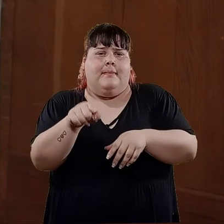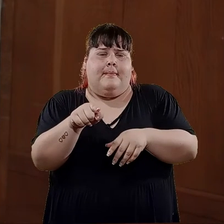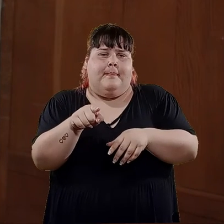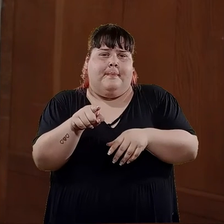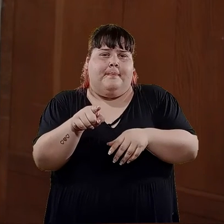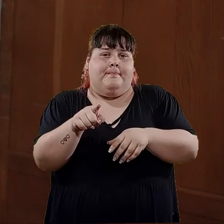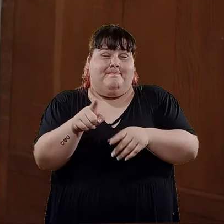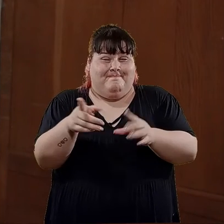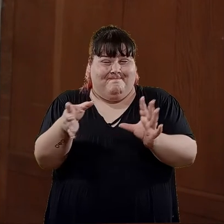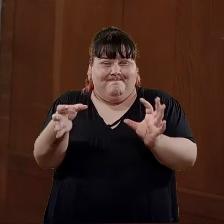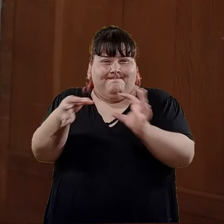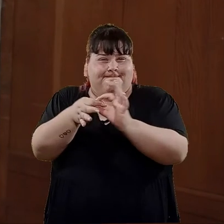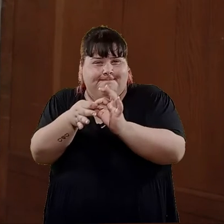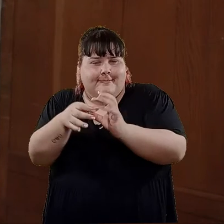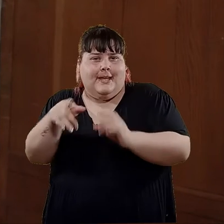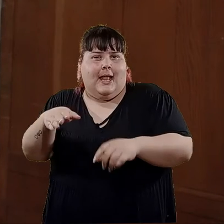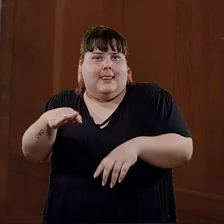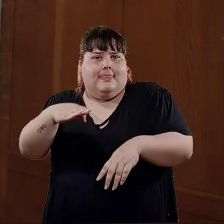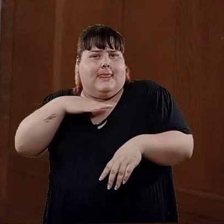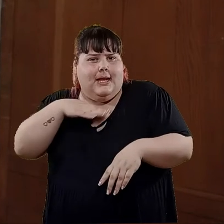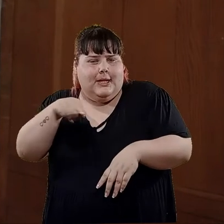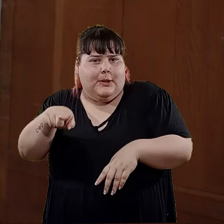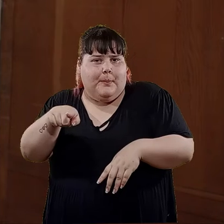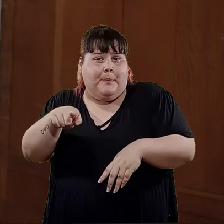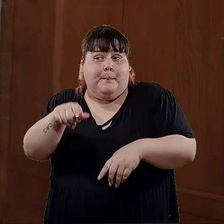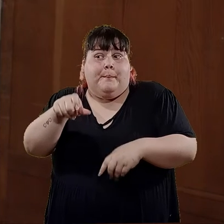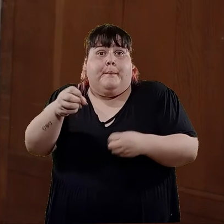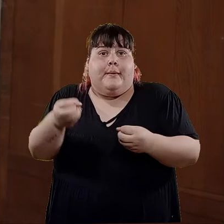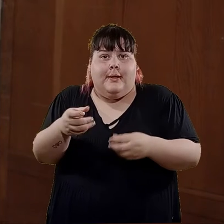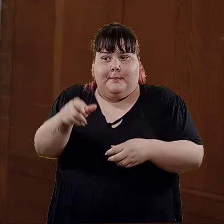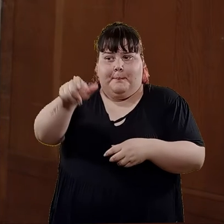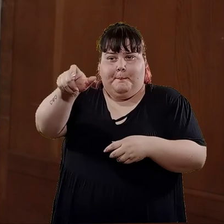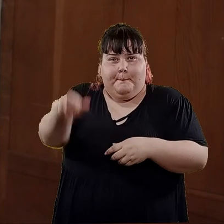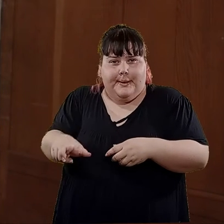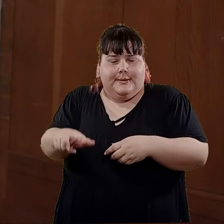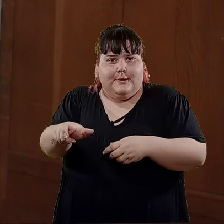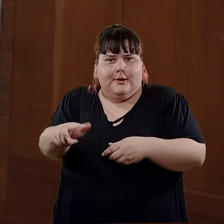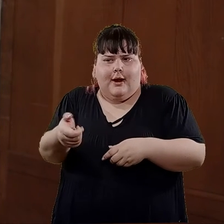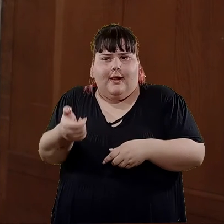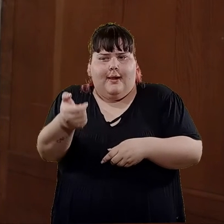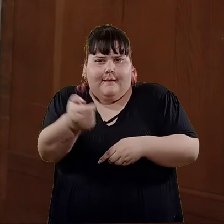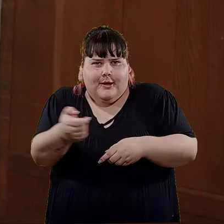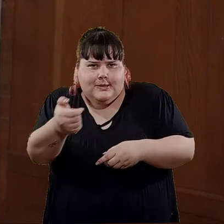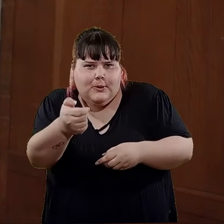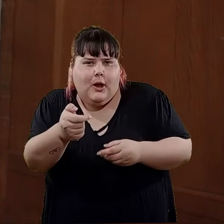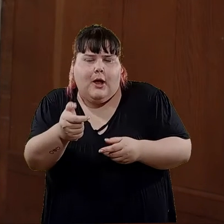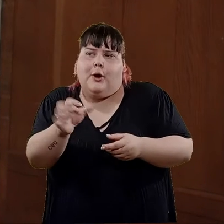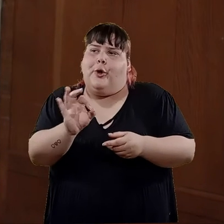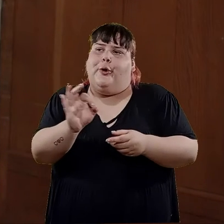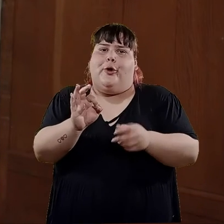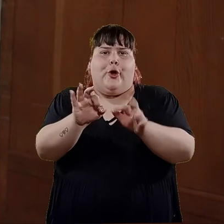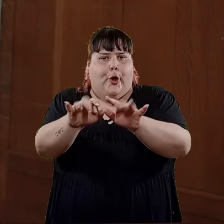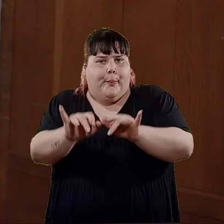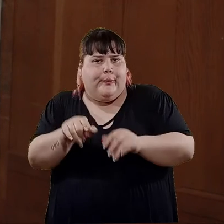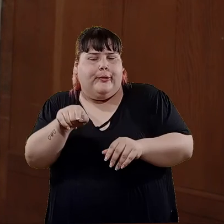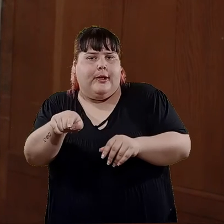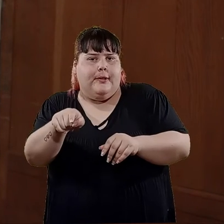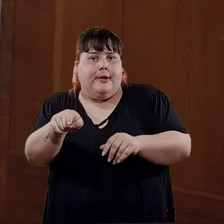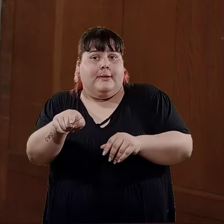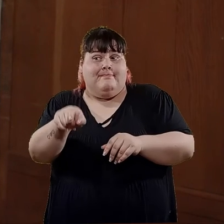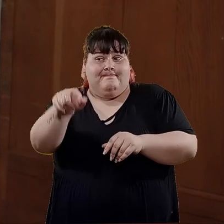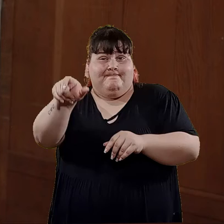y justamente vinculados a delitos. Porque detrás de un dispositivo, de un celular, de una